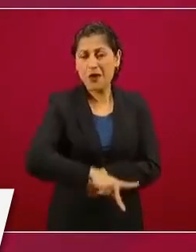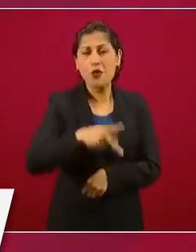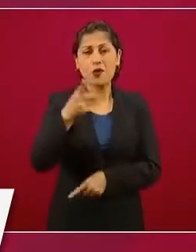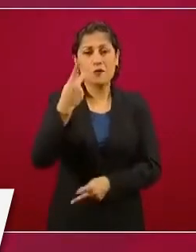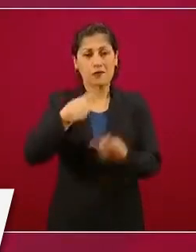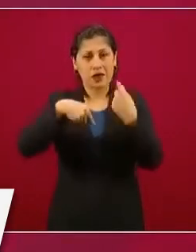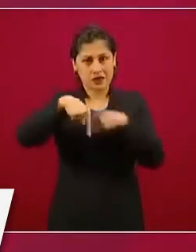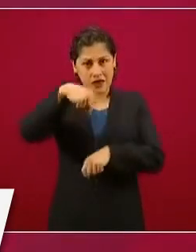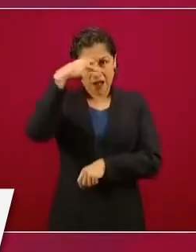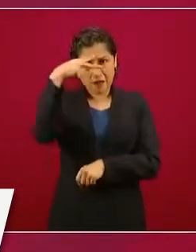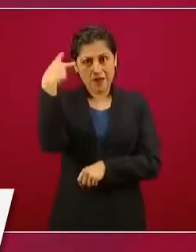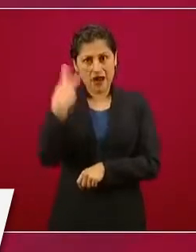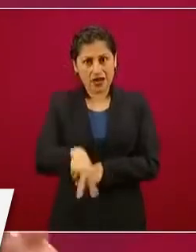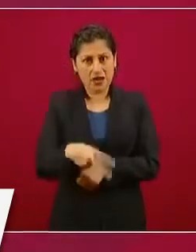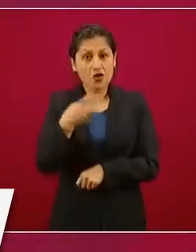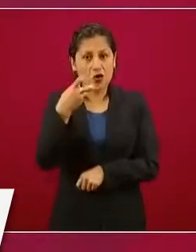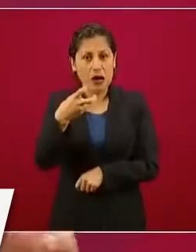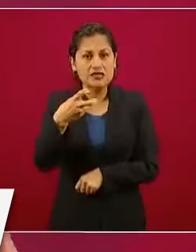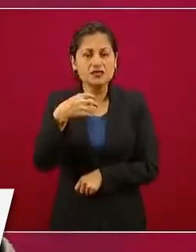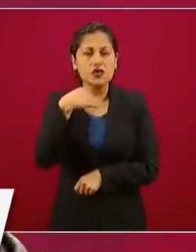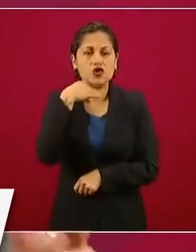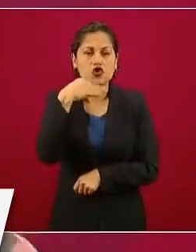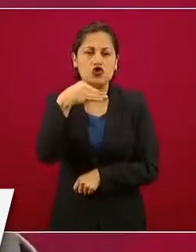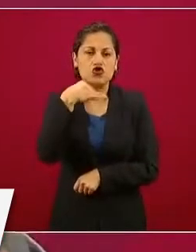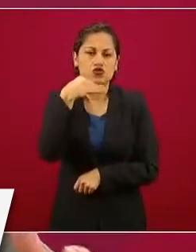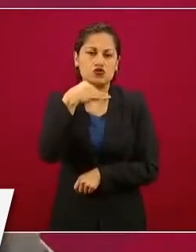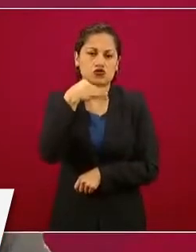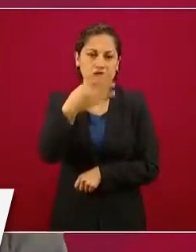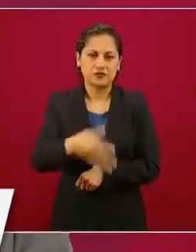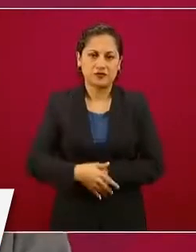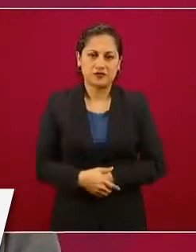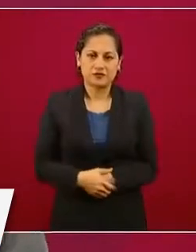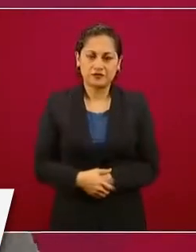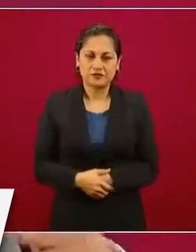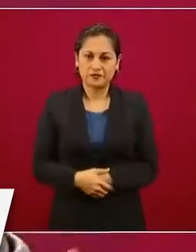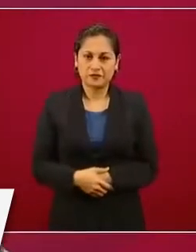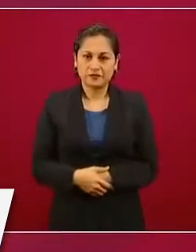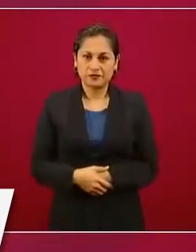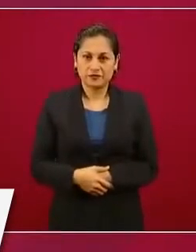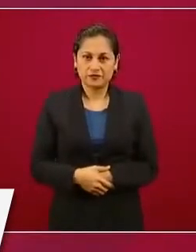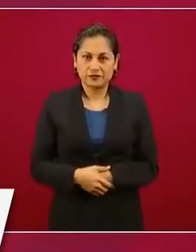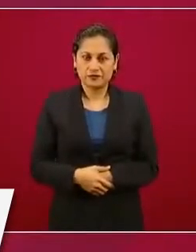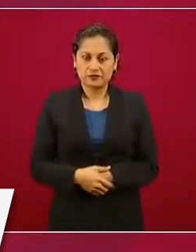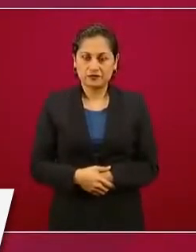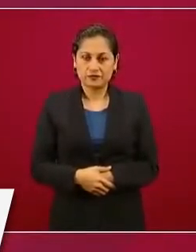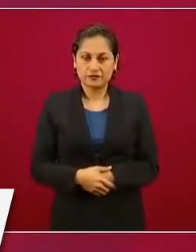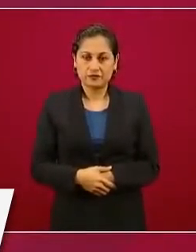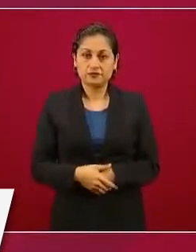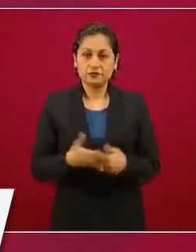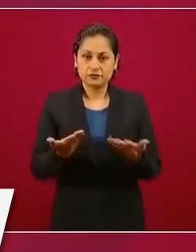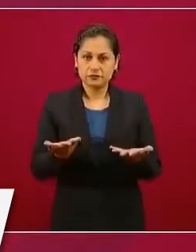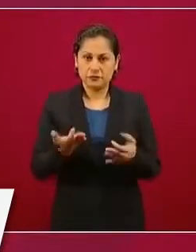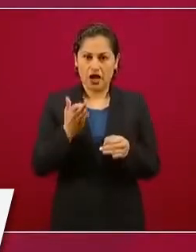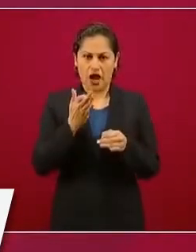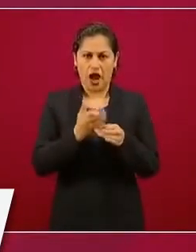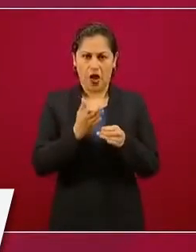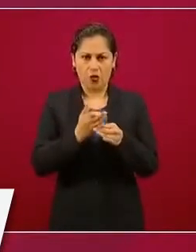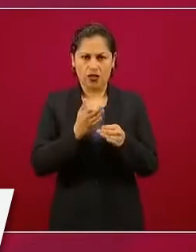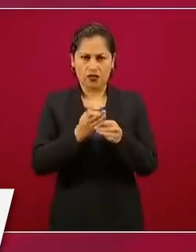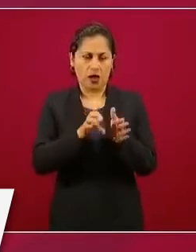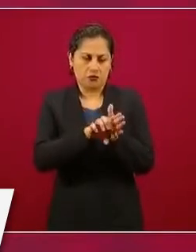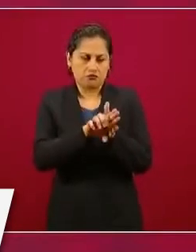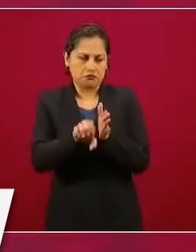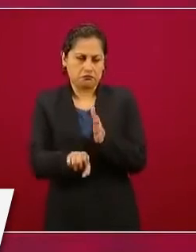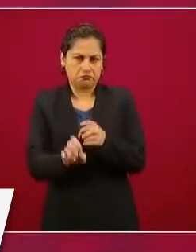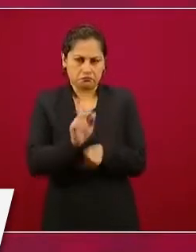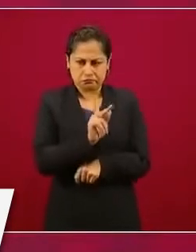Así como estamos atendiendo y enfrentando la pandemia